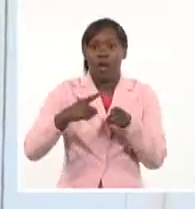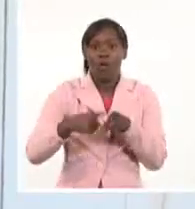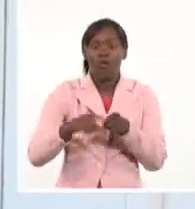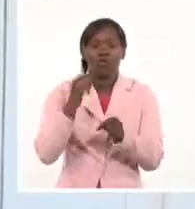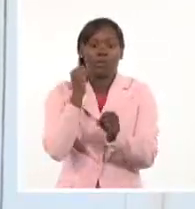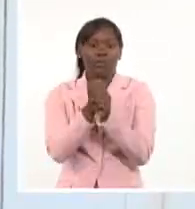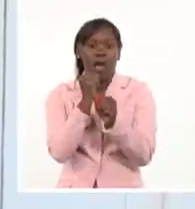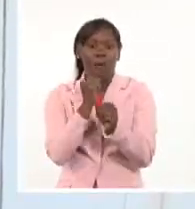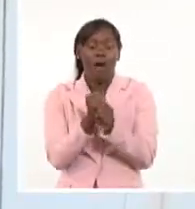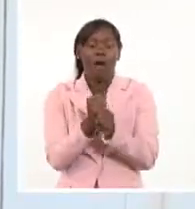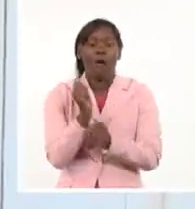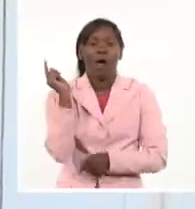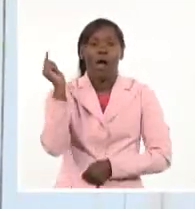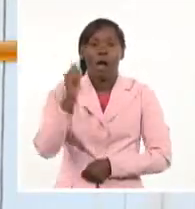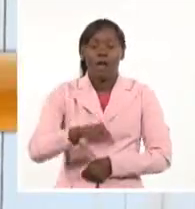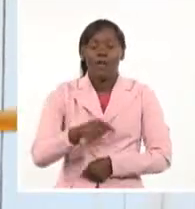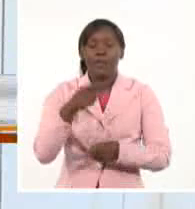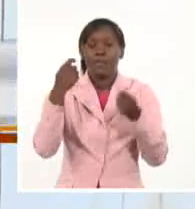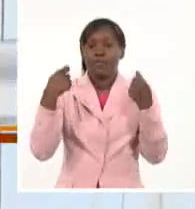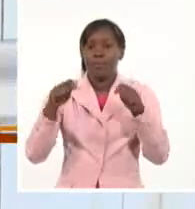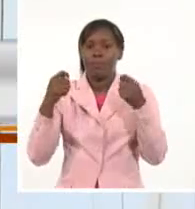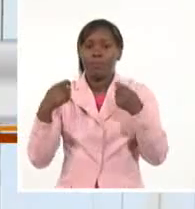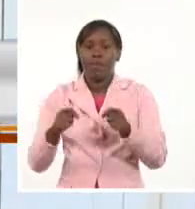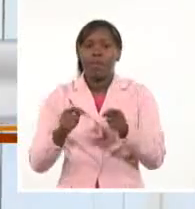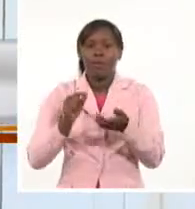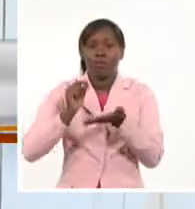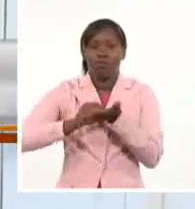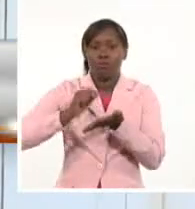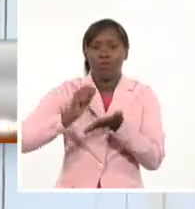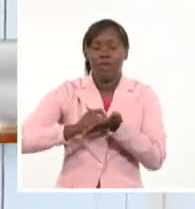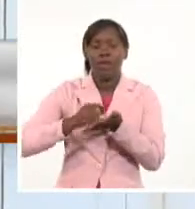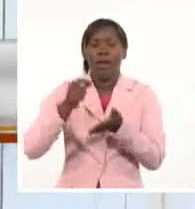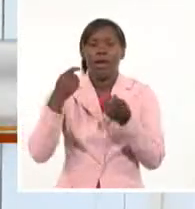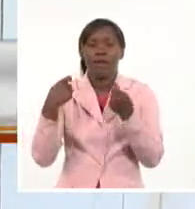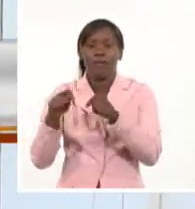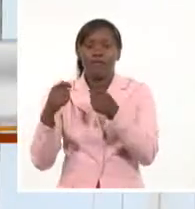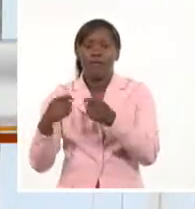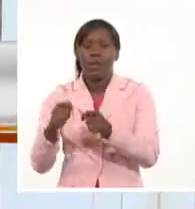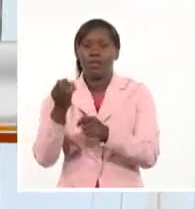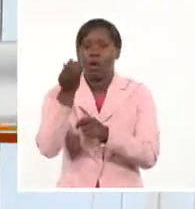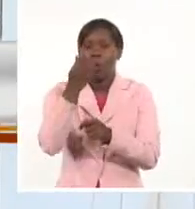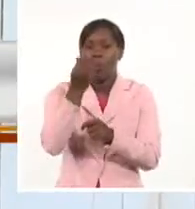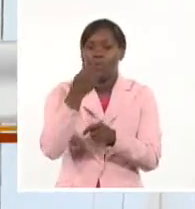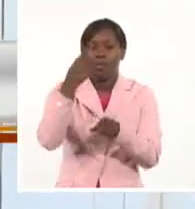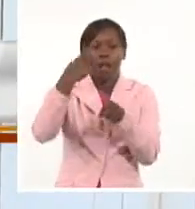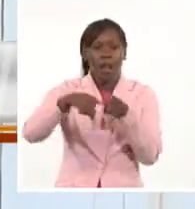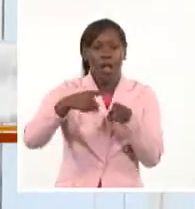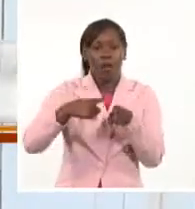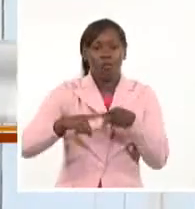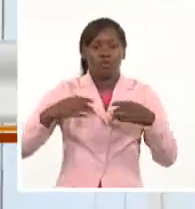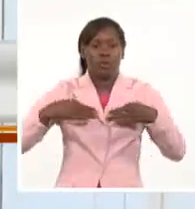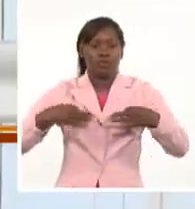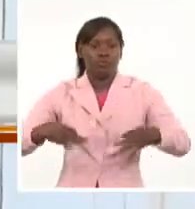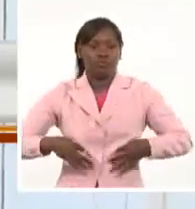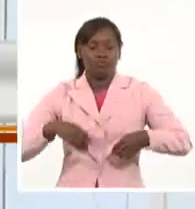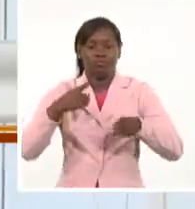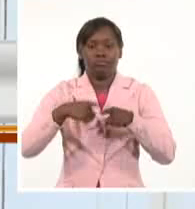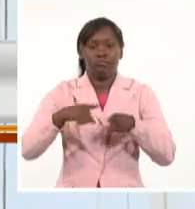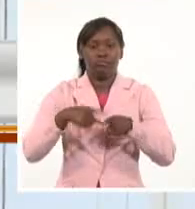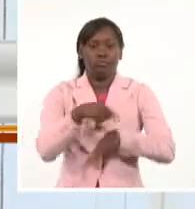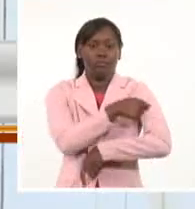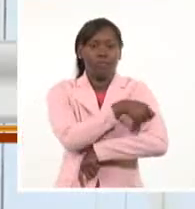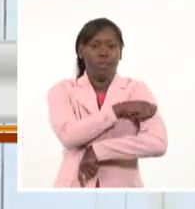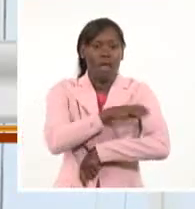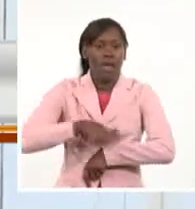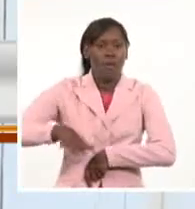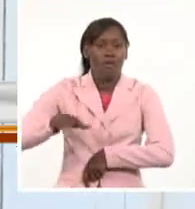mercados, tienes muchos productos en las bodegas, porque la compra de 99 es con bodegas también, y la población está contenta,